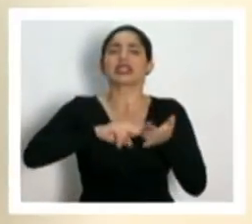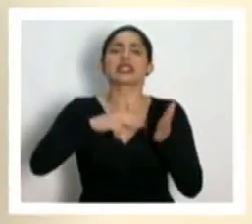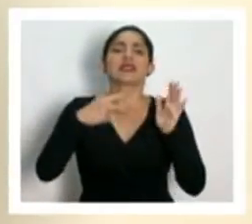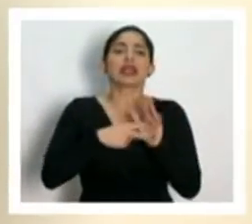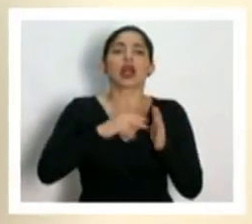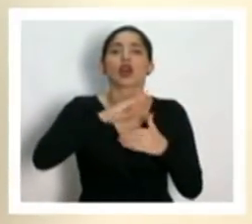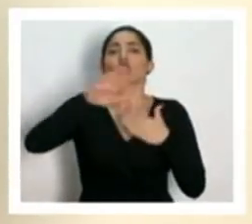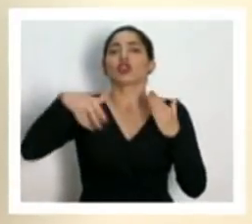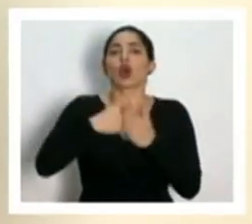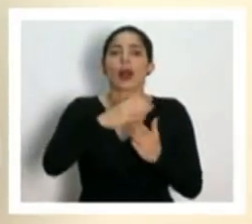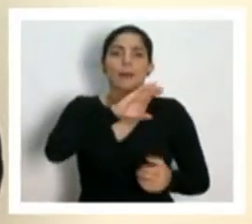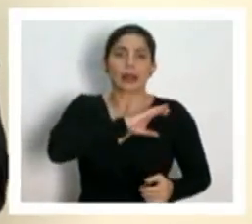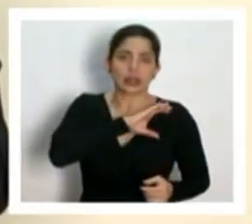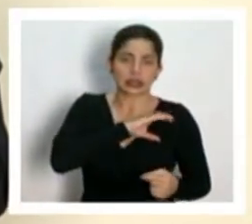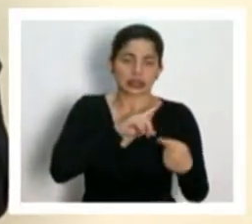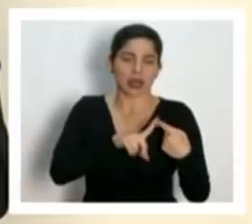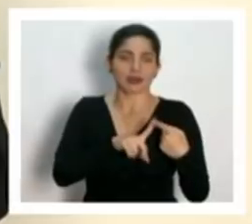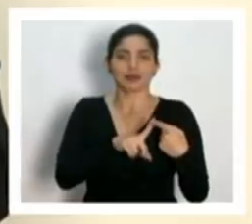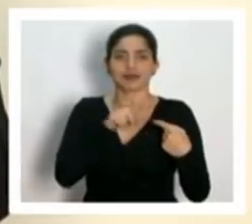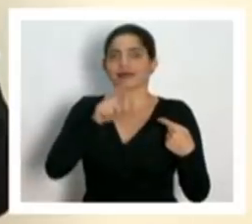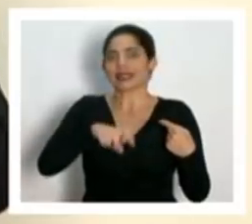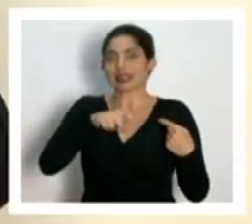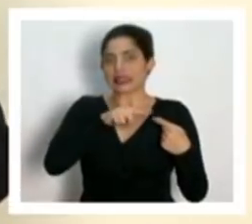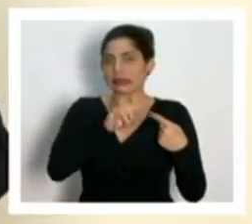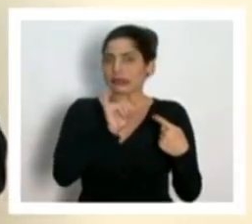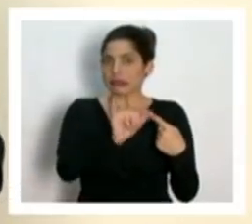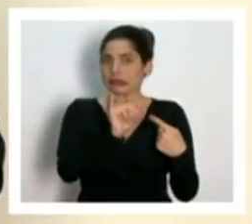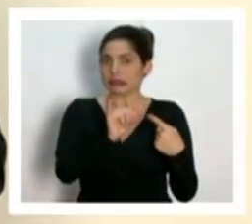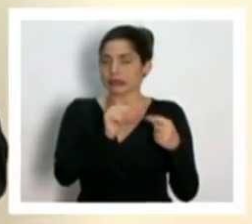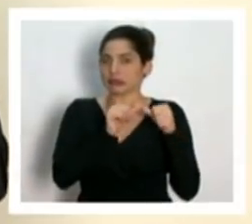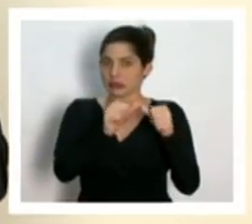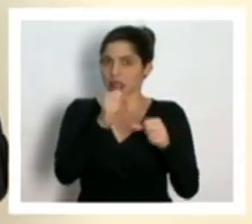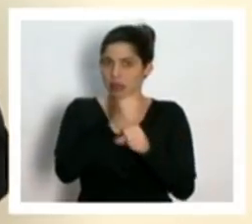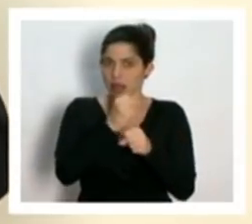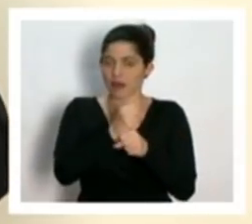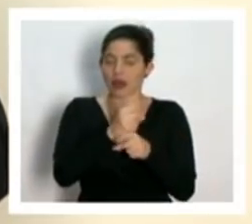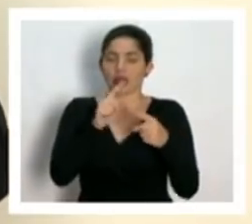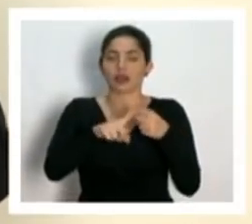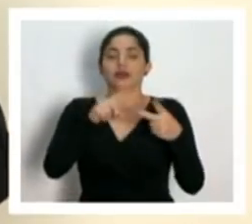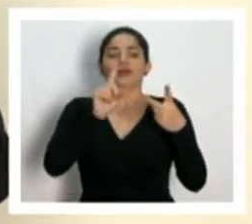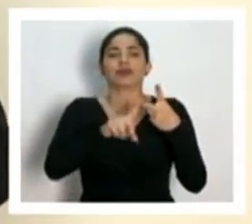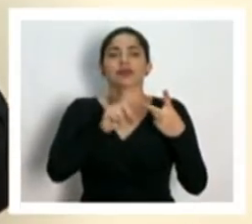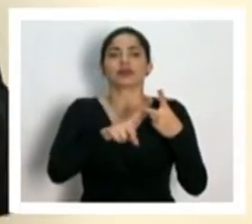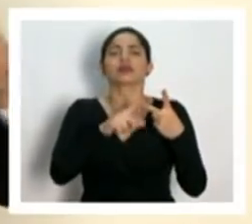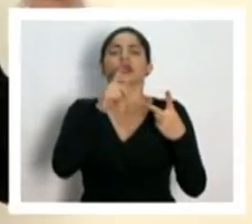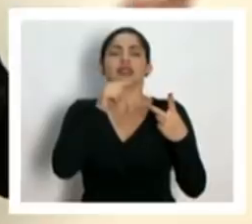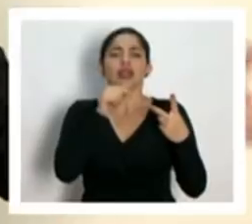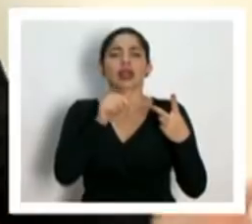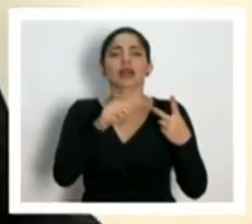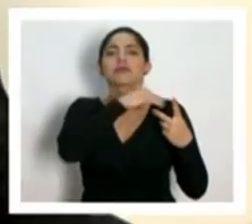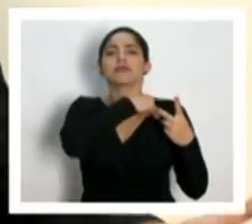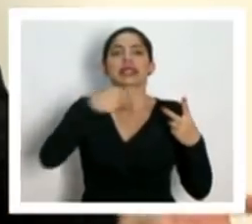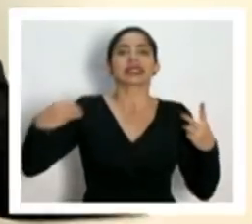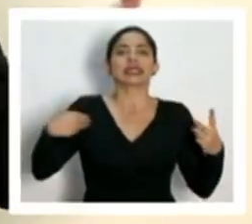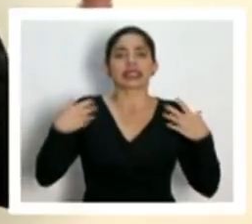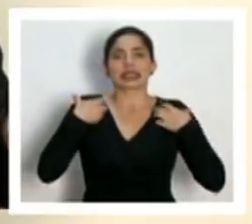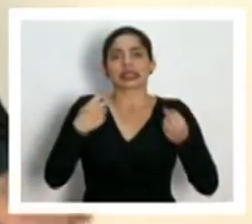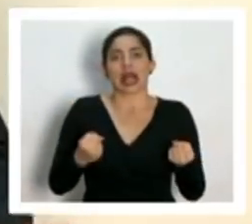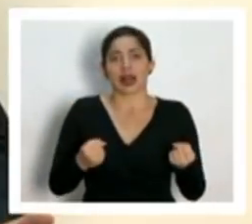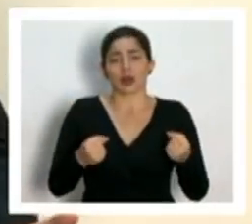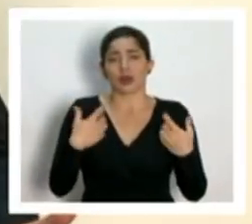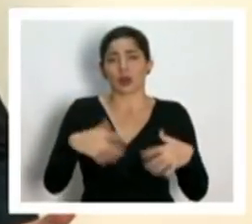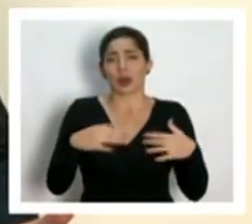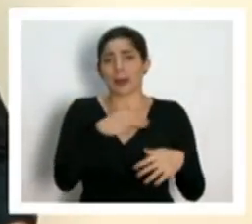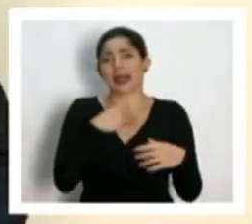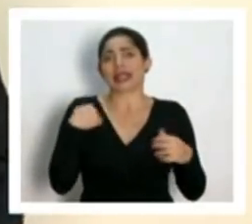de toda la fuerza pública que necesitamos que esté allí trabajando estamos hablando de todo el ministerio de salud que es uno de los